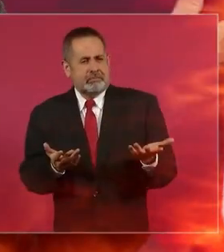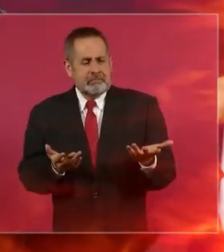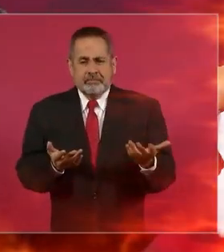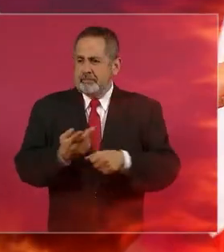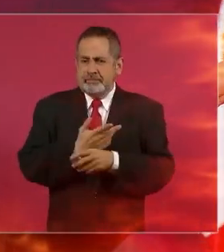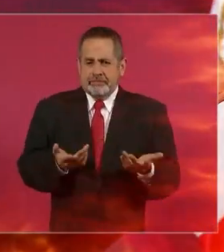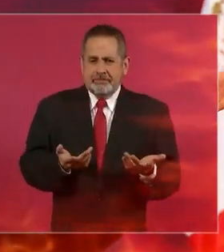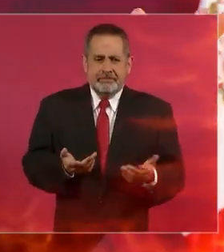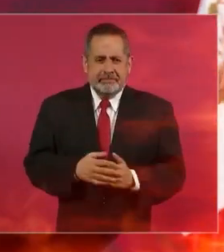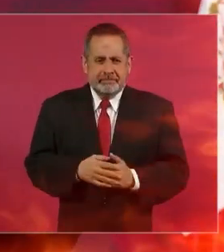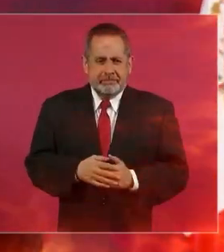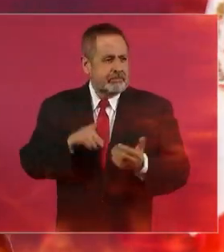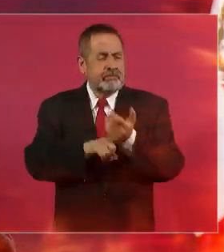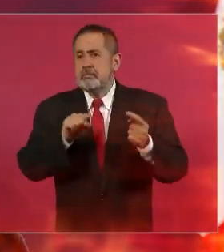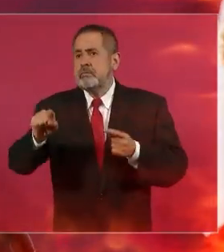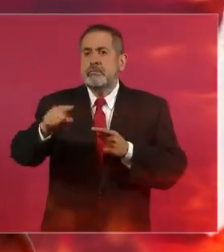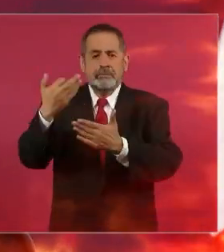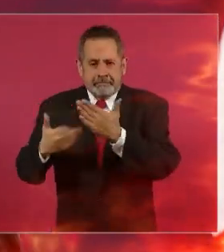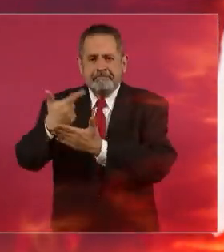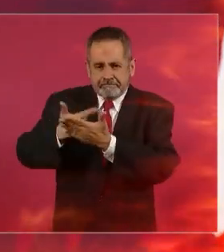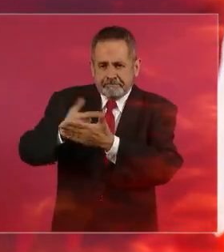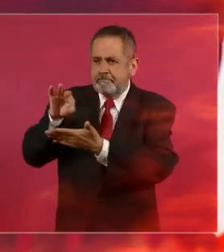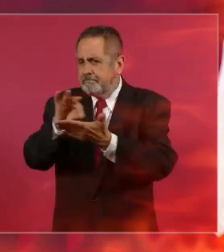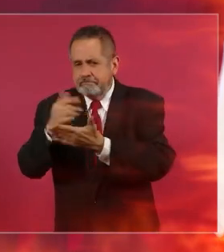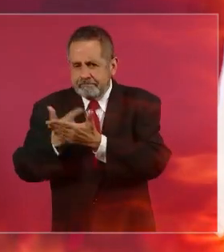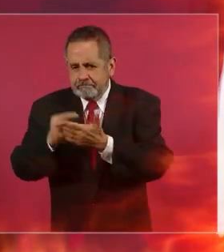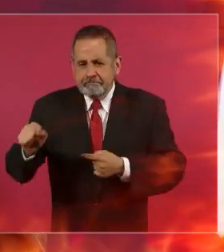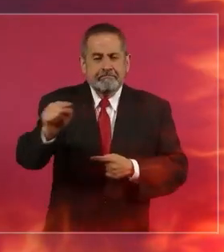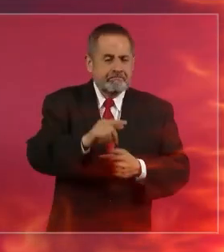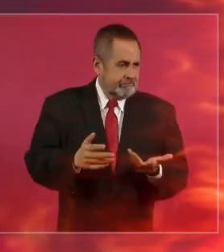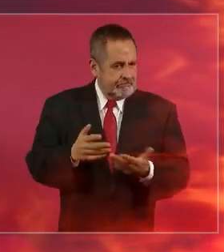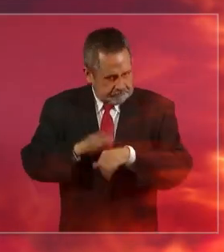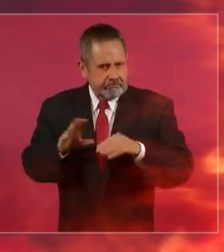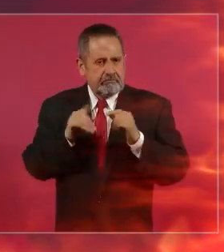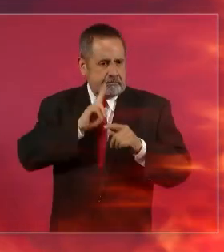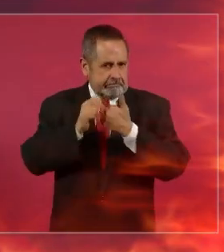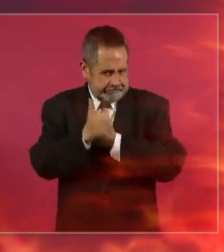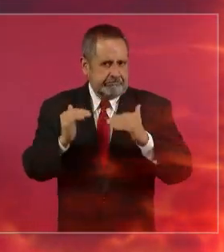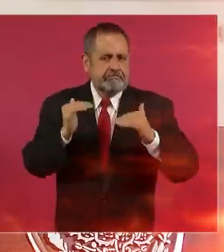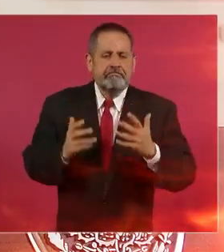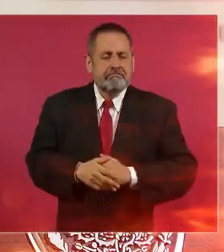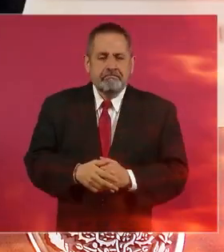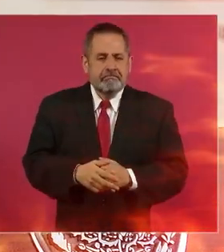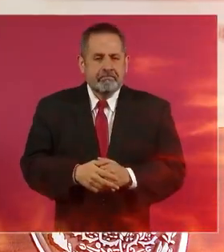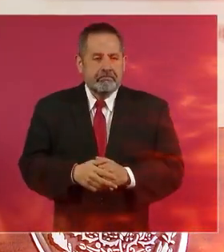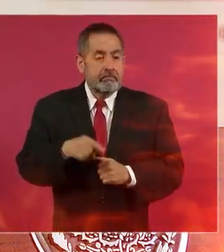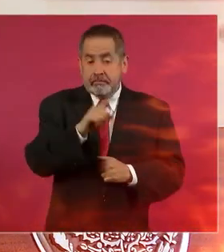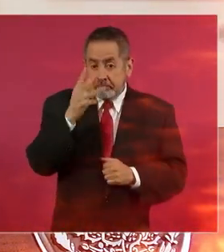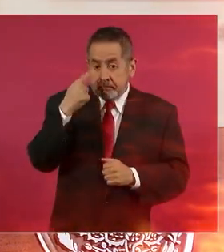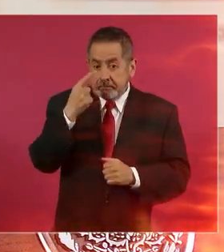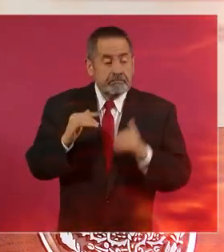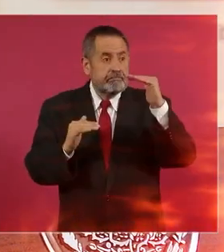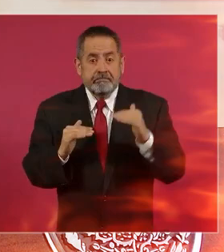porque no denuncia es que es un delito muy grave podría denunciar no porque no